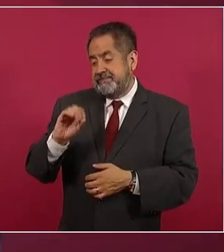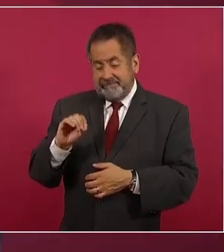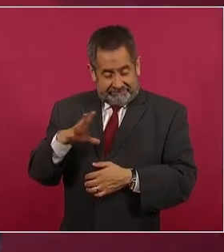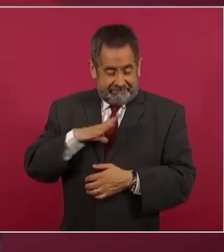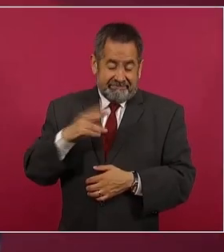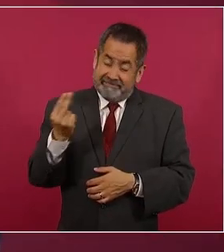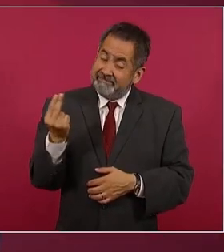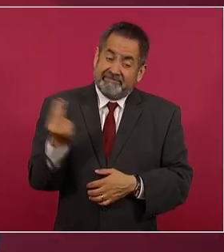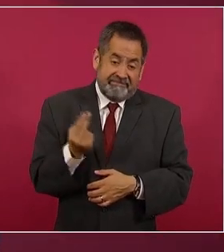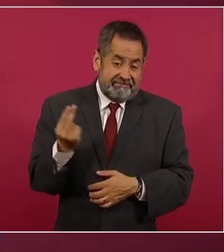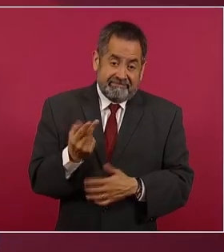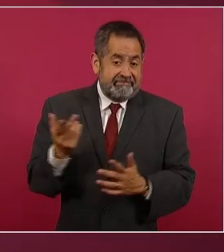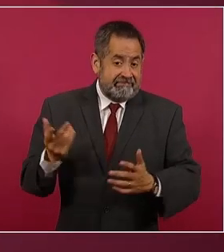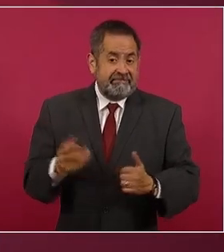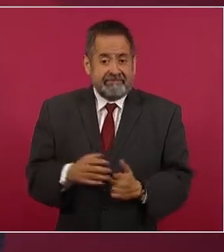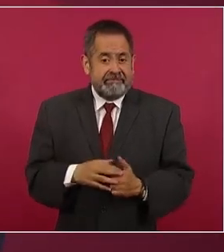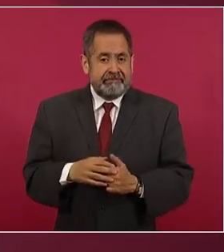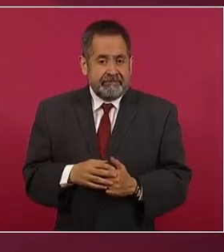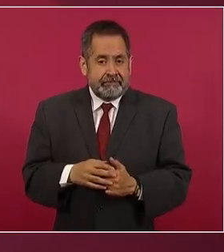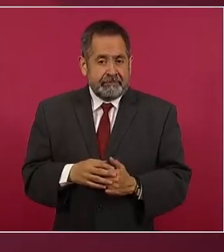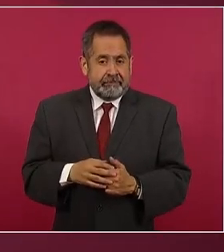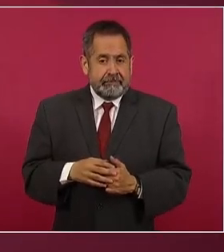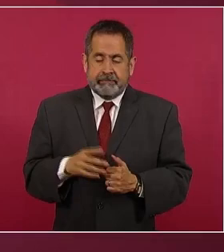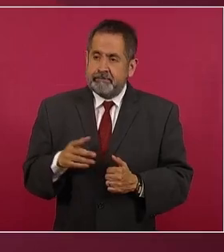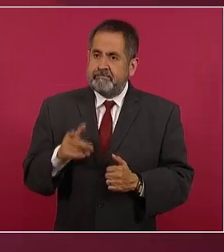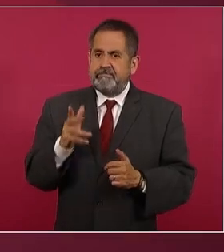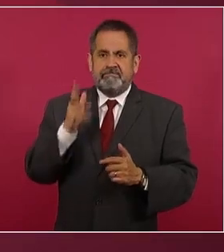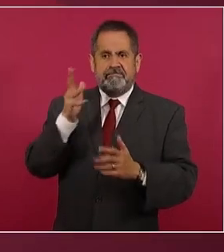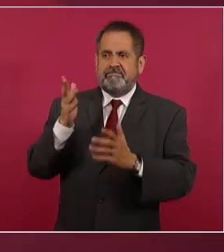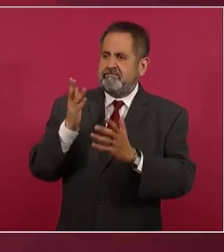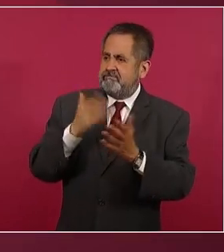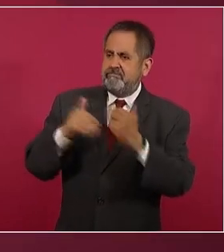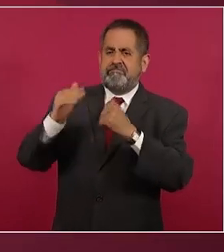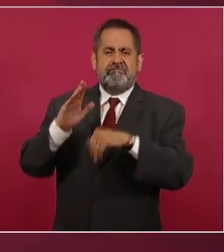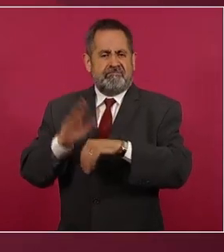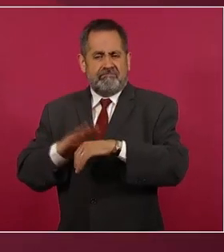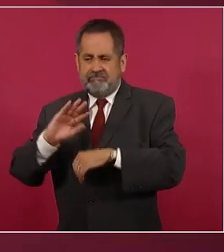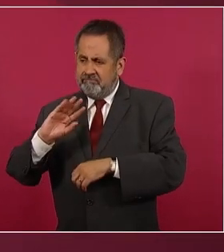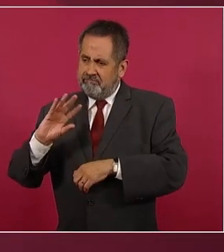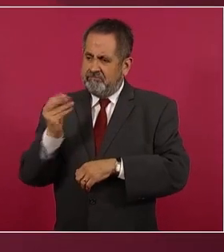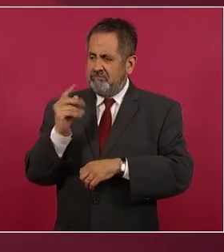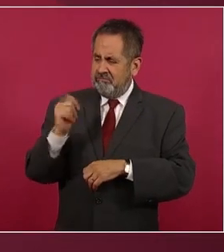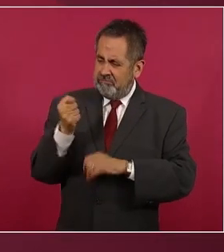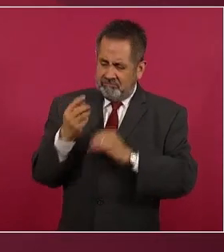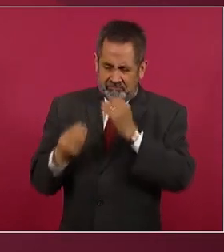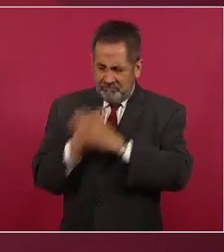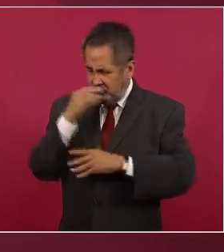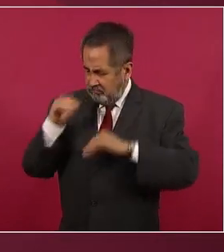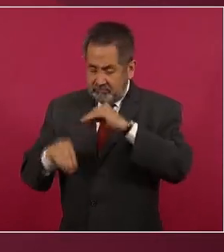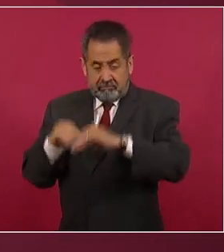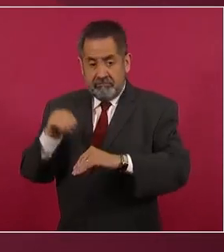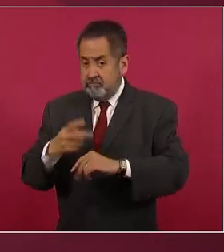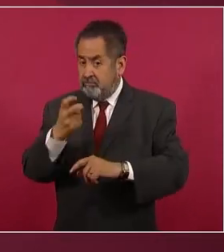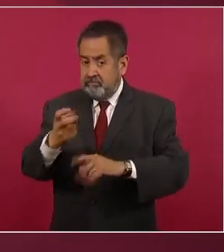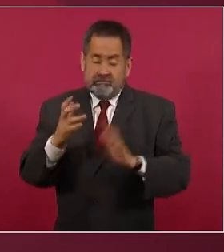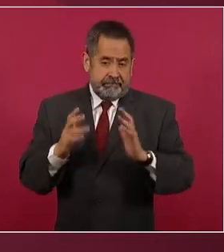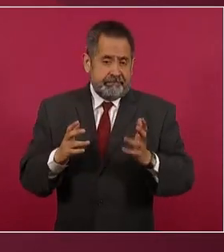y va a haber desarrollo tecnológico. Y tenemos que